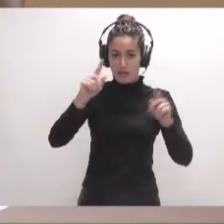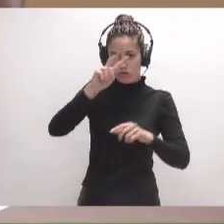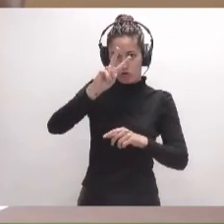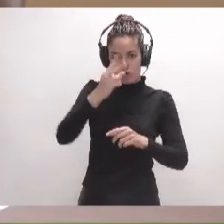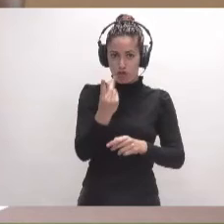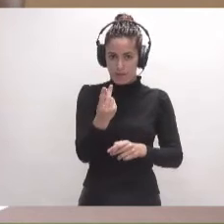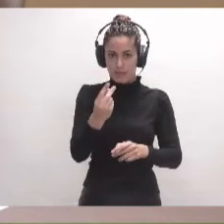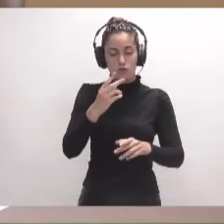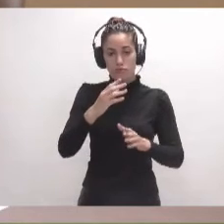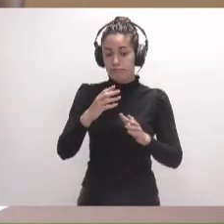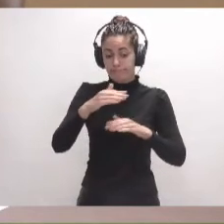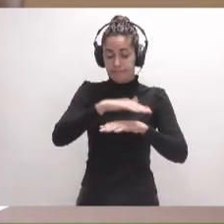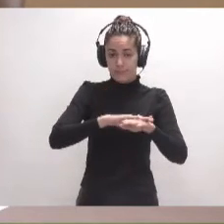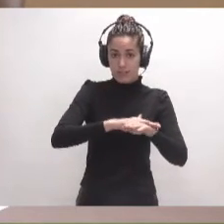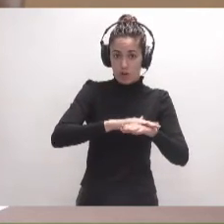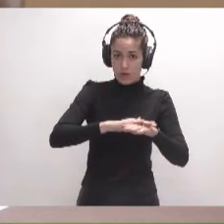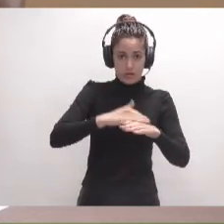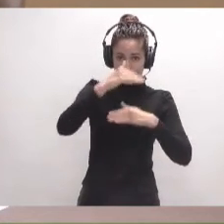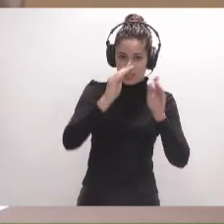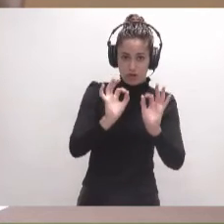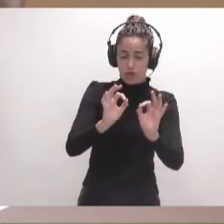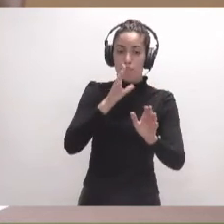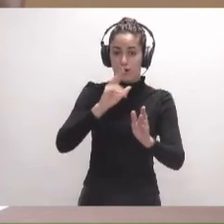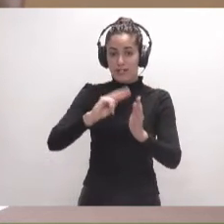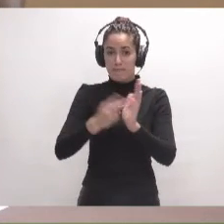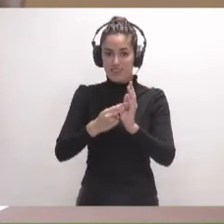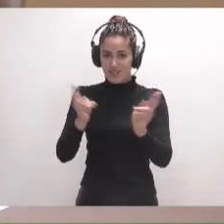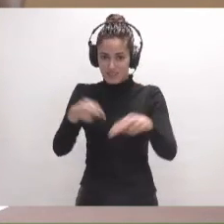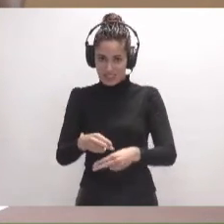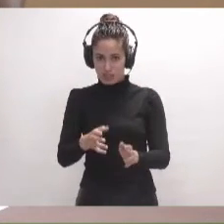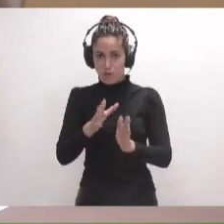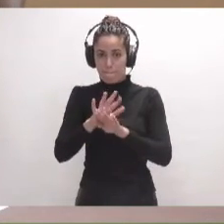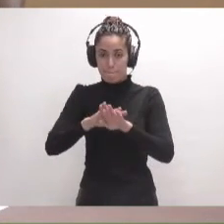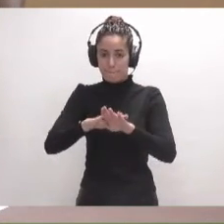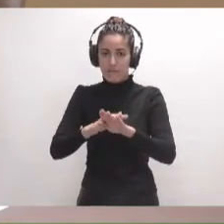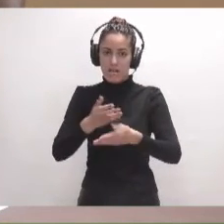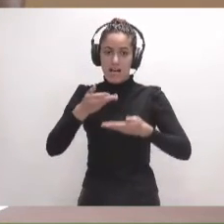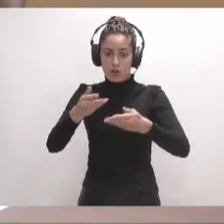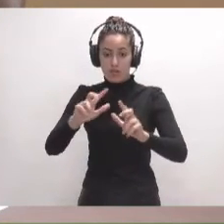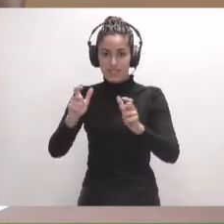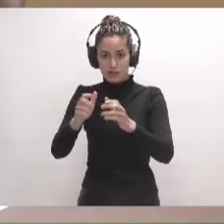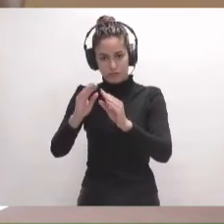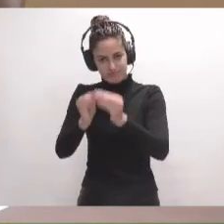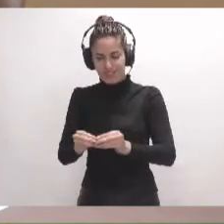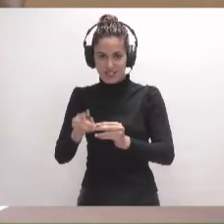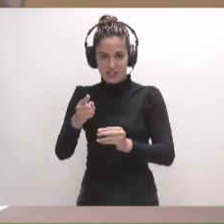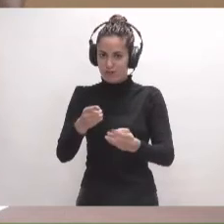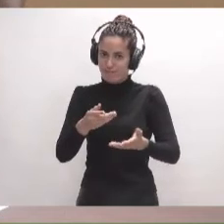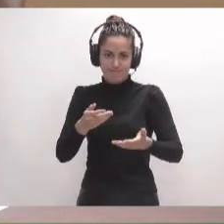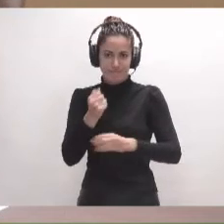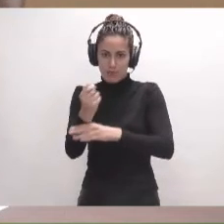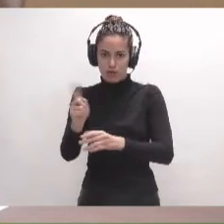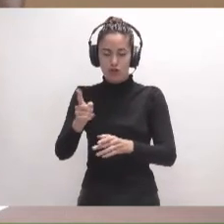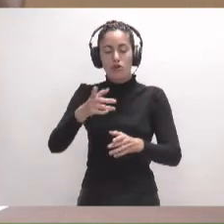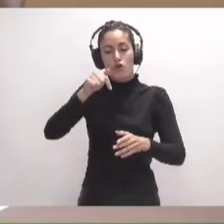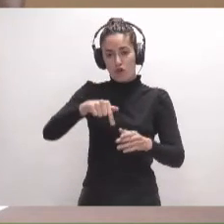atendidas por el Grupo de Gobierno rechazando esas enmiendas para incorporar ayudas al sector arcasiano. Eso es